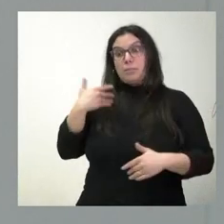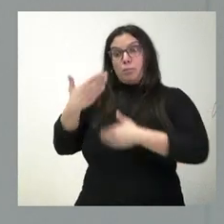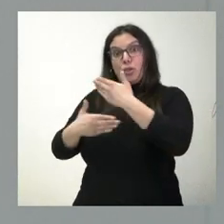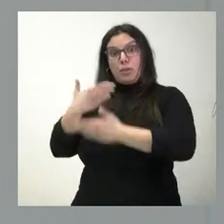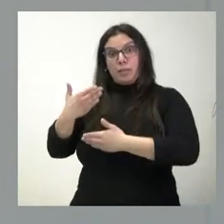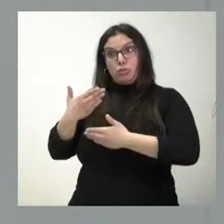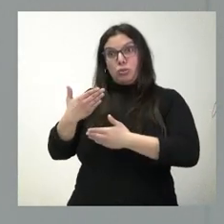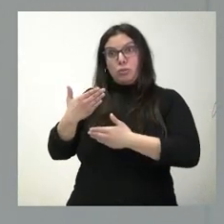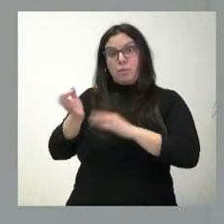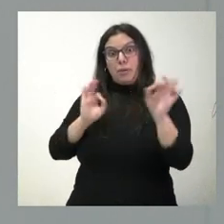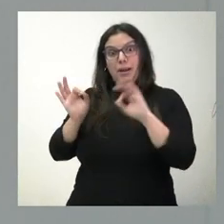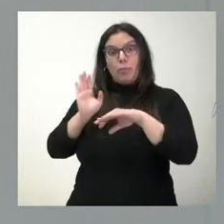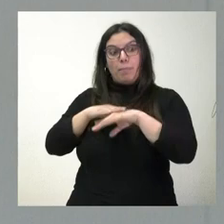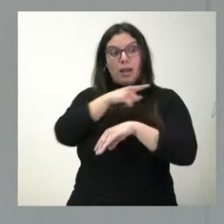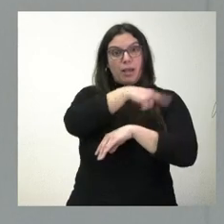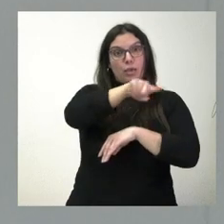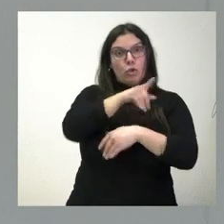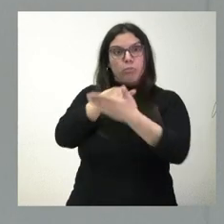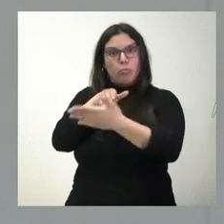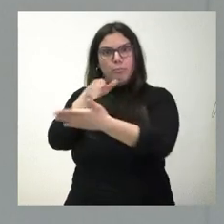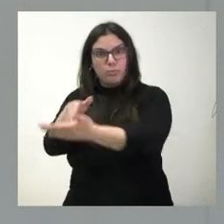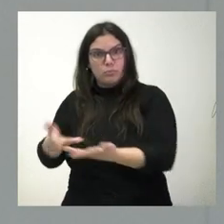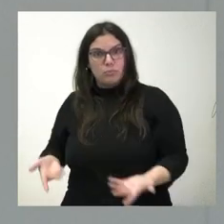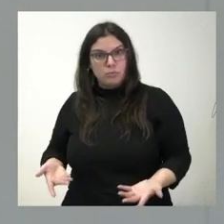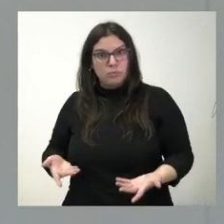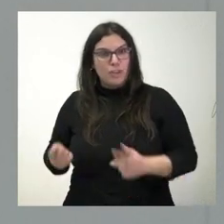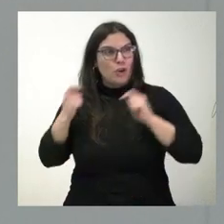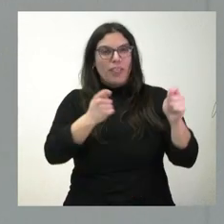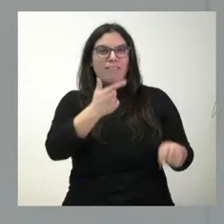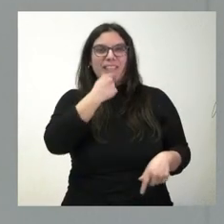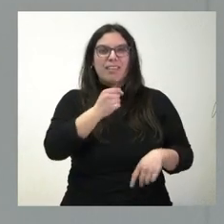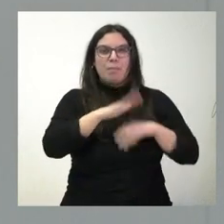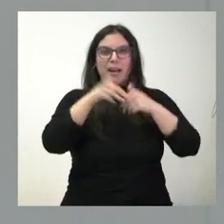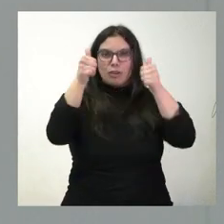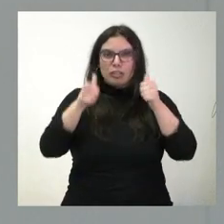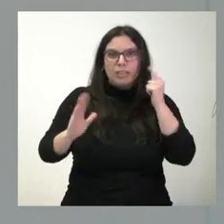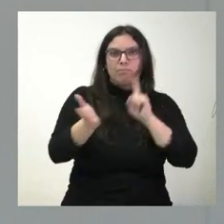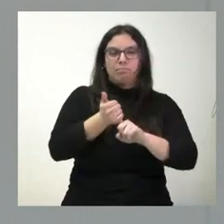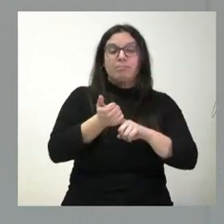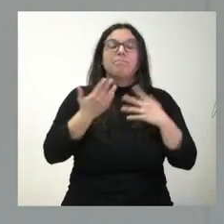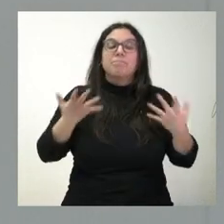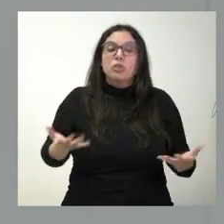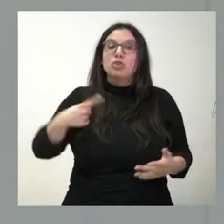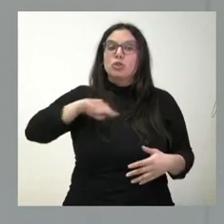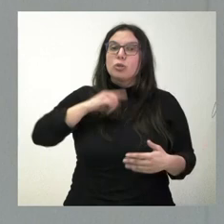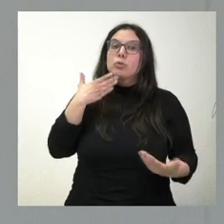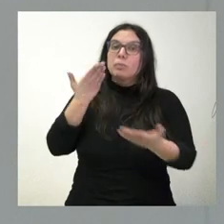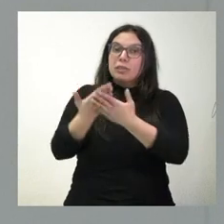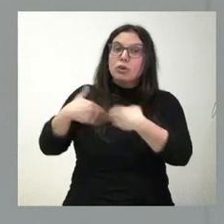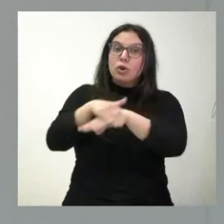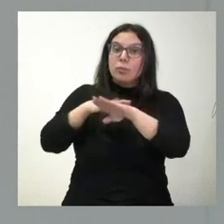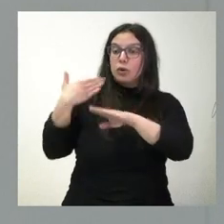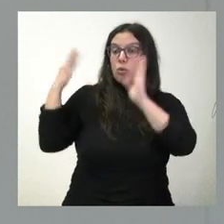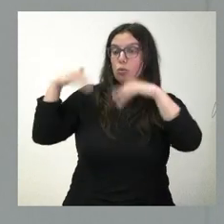diseñado para dificultar que esos médicos tengan el título de especialista. Es una contradicción. Nosotros le hemos pedido al Gobierno en la última conferencia de